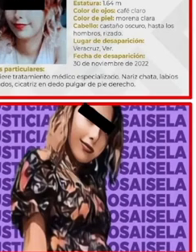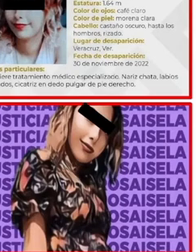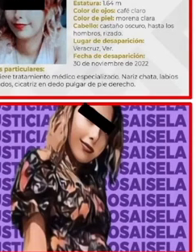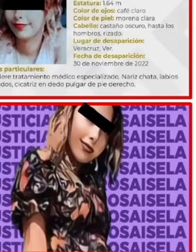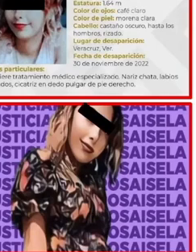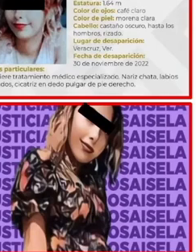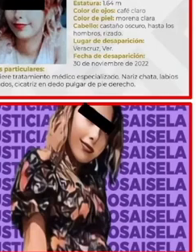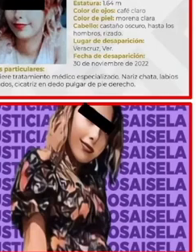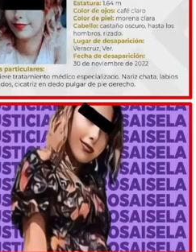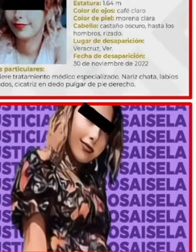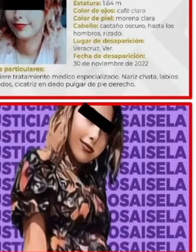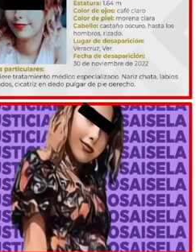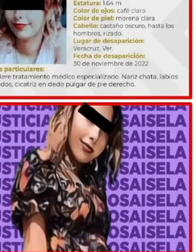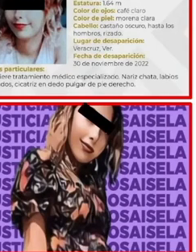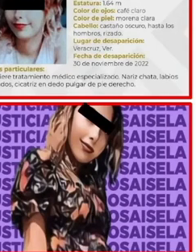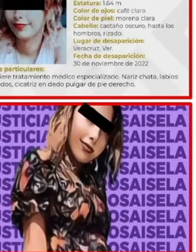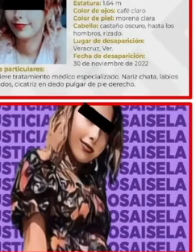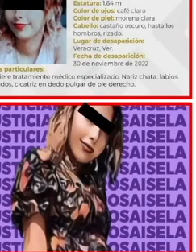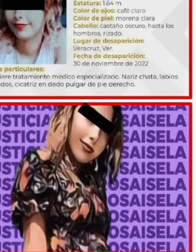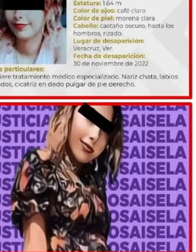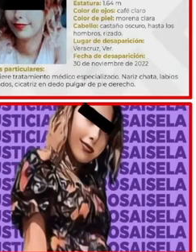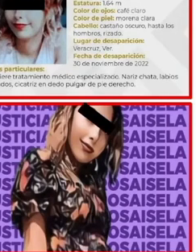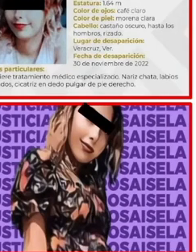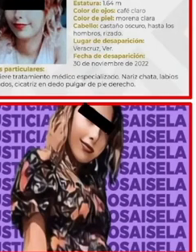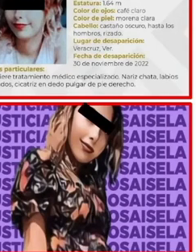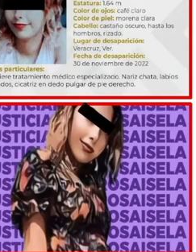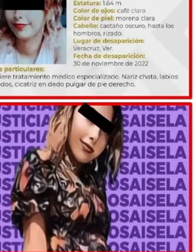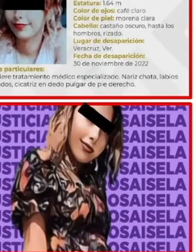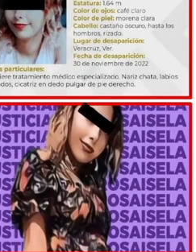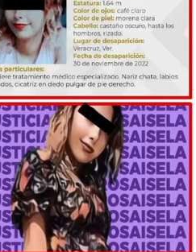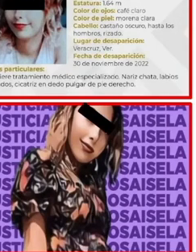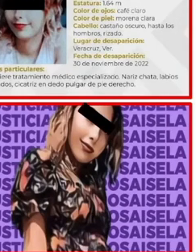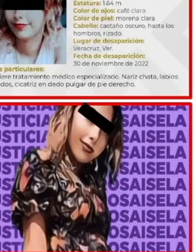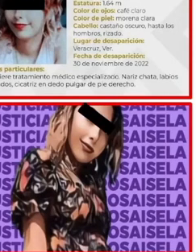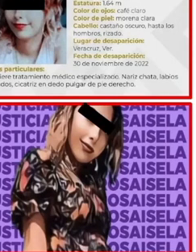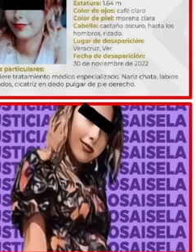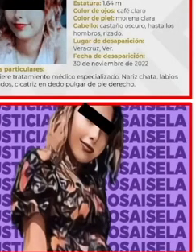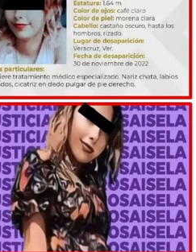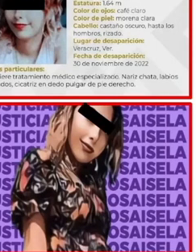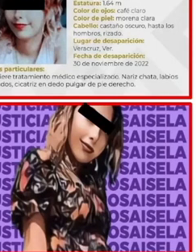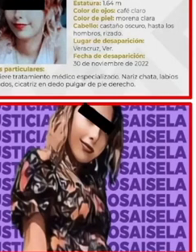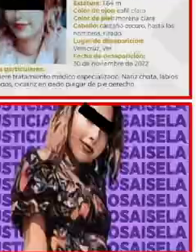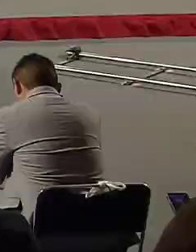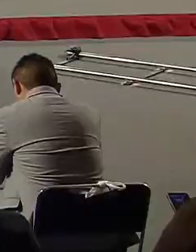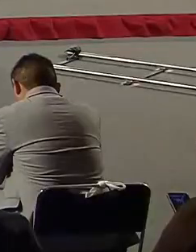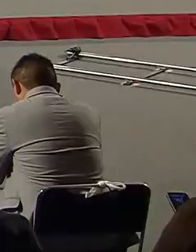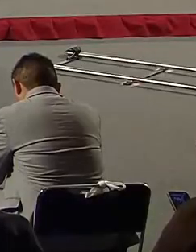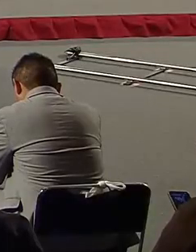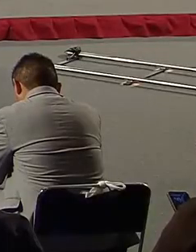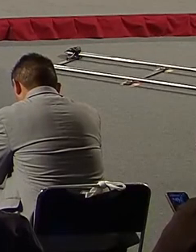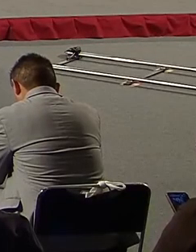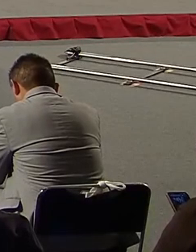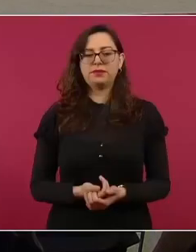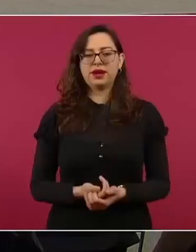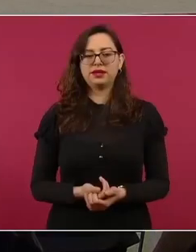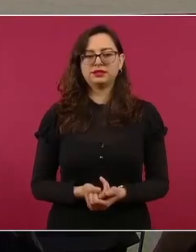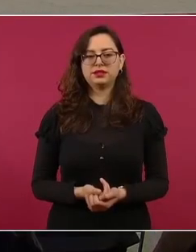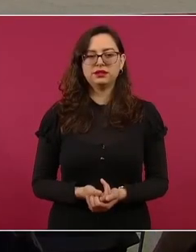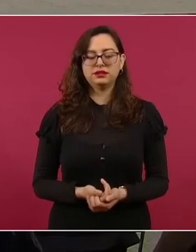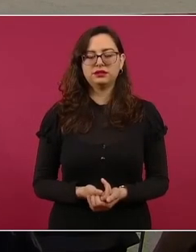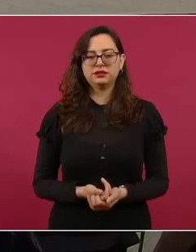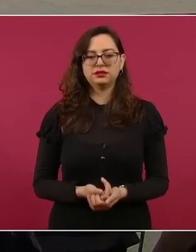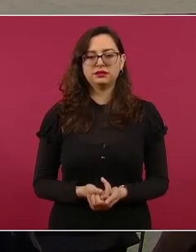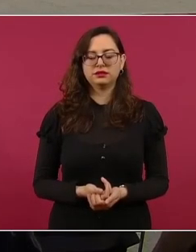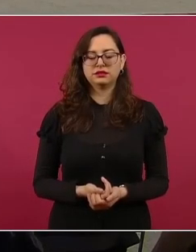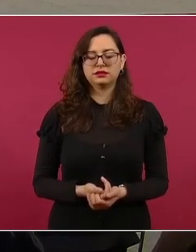se recordará, a Rosa Isela Castro Vázquez se le desapareció, se le desapareció y aparte se les trajo